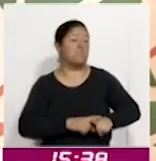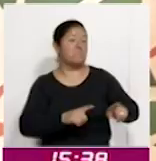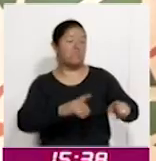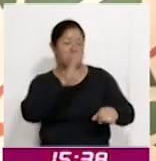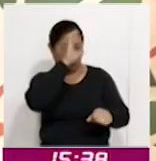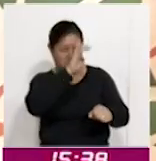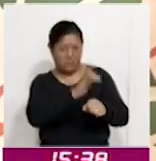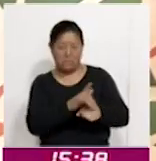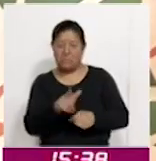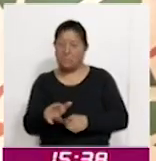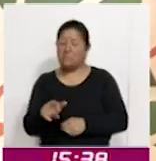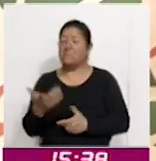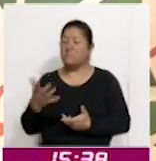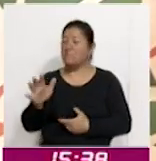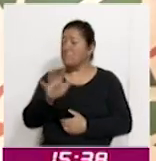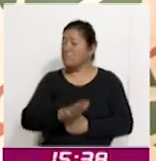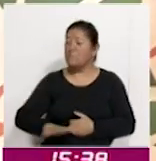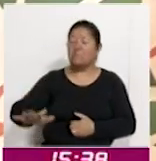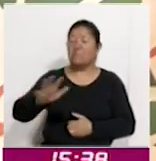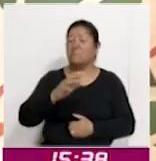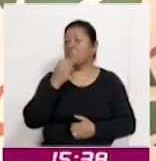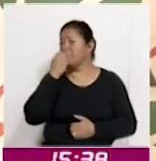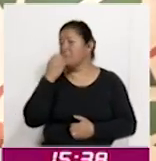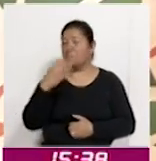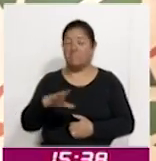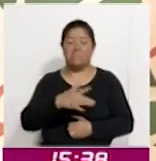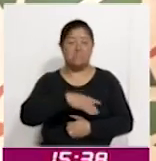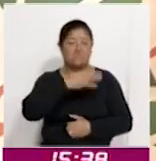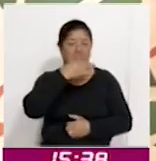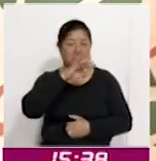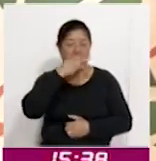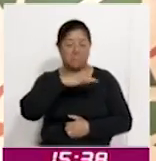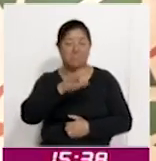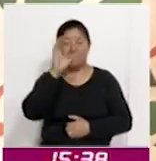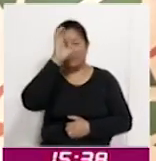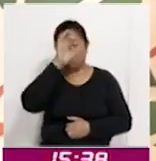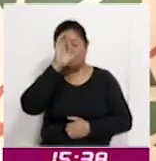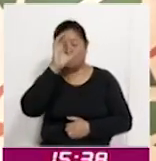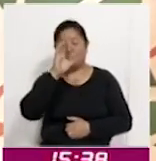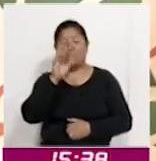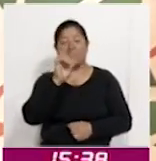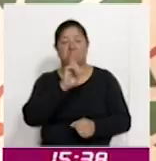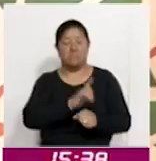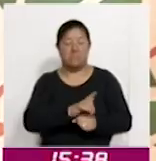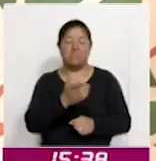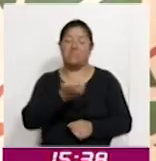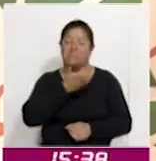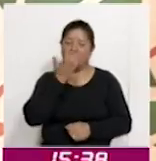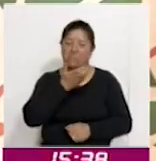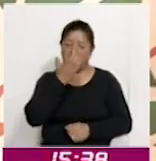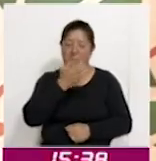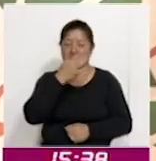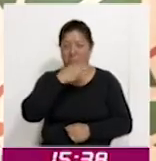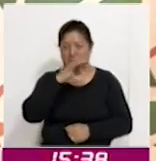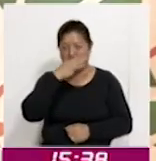bellezas naturales, de nuestras fiestas, de nuestras costumbres, de nuestras tradiciones. Y